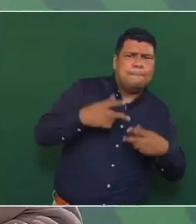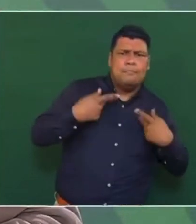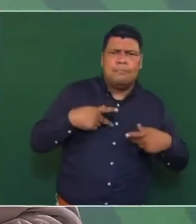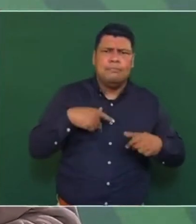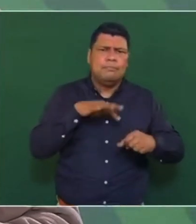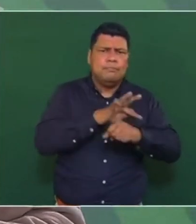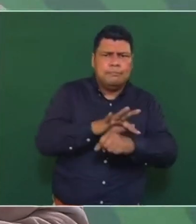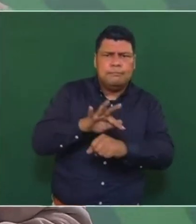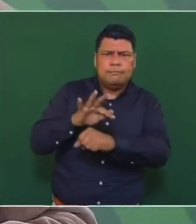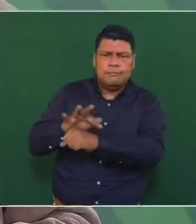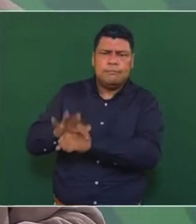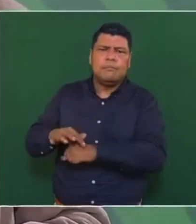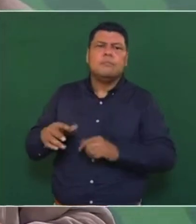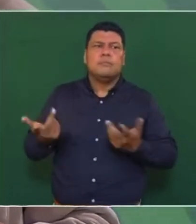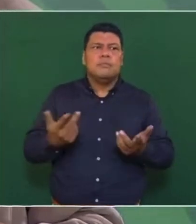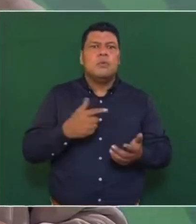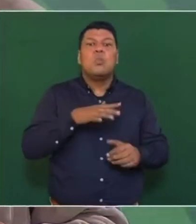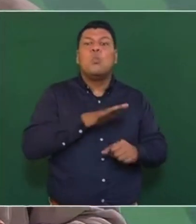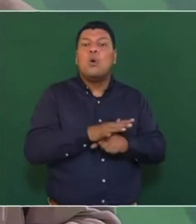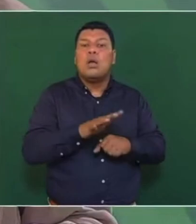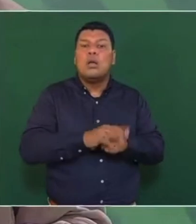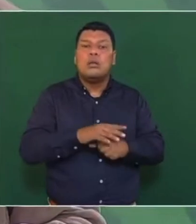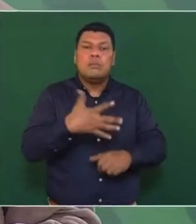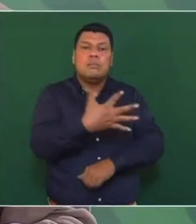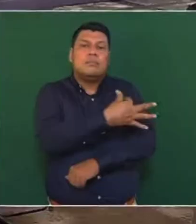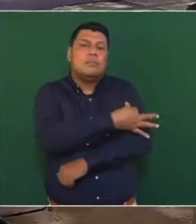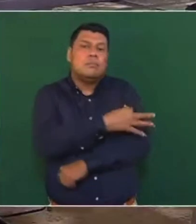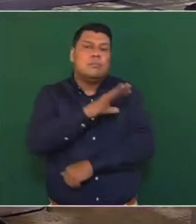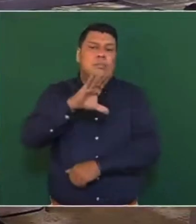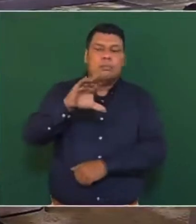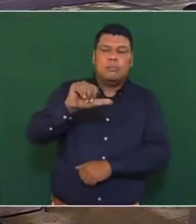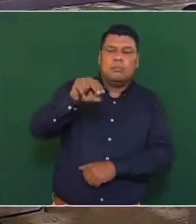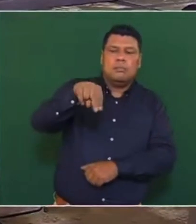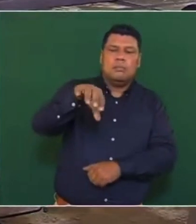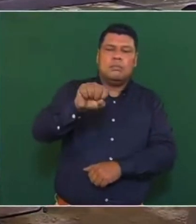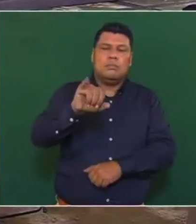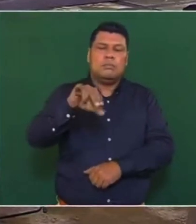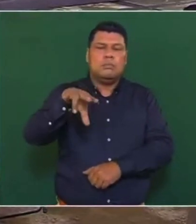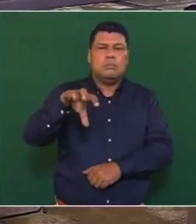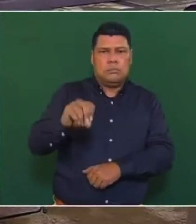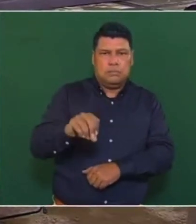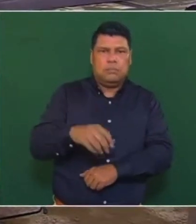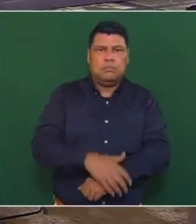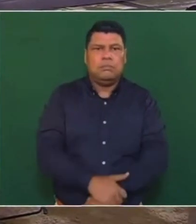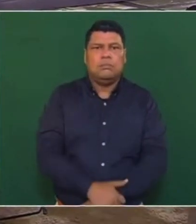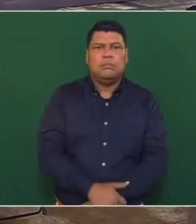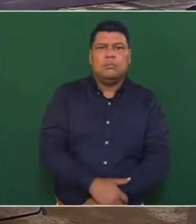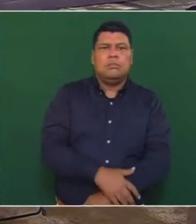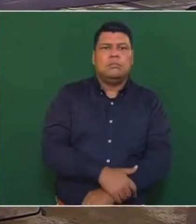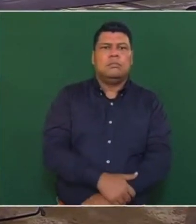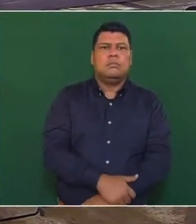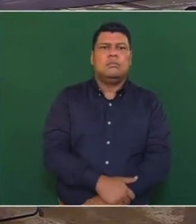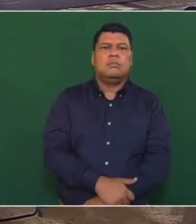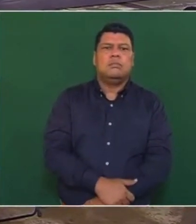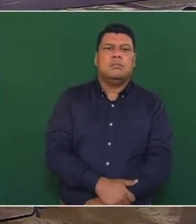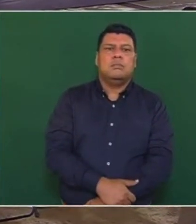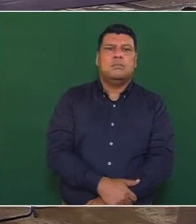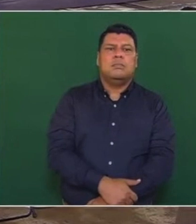utilizando cancín. ¿La zona afectada ya fue vacunada de 18 y más? ¿Toda la zona afectada?